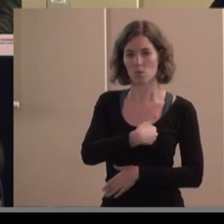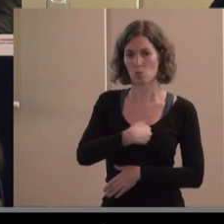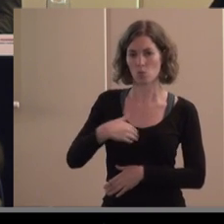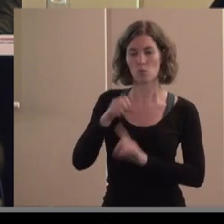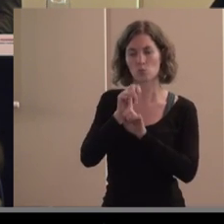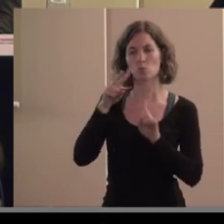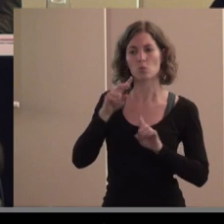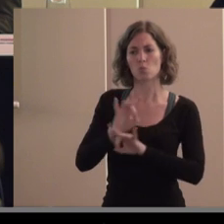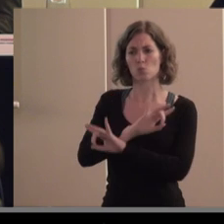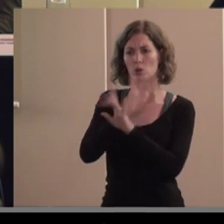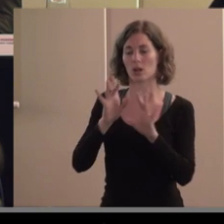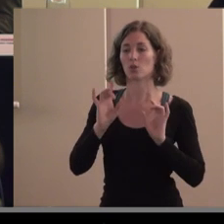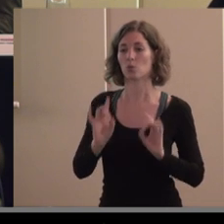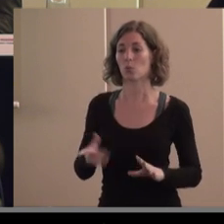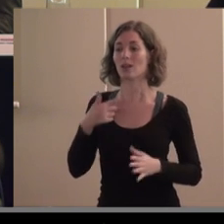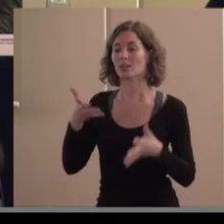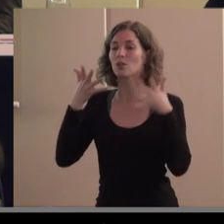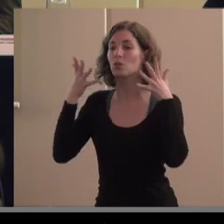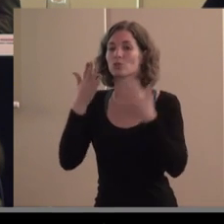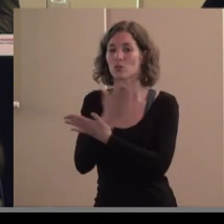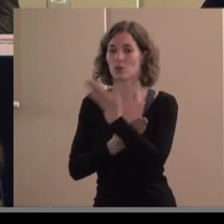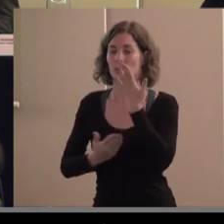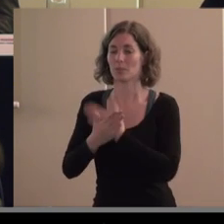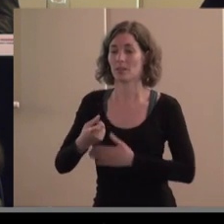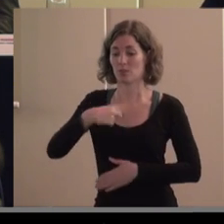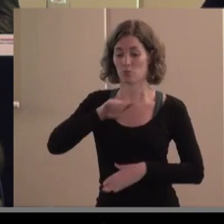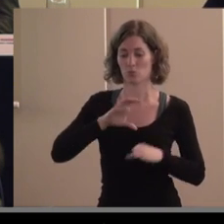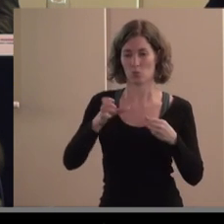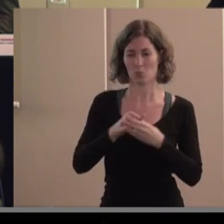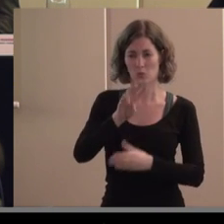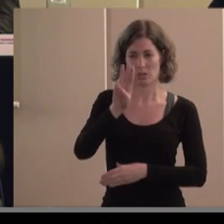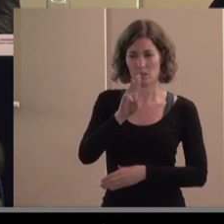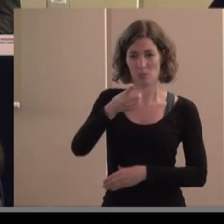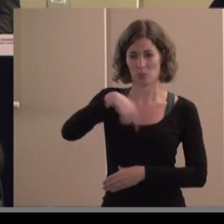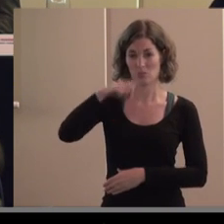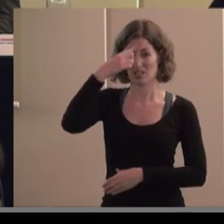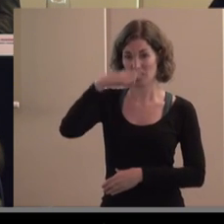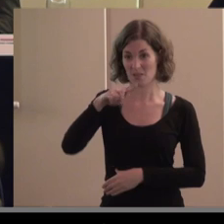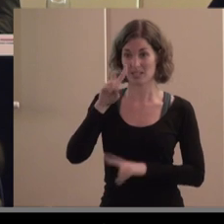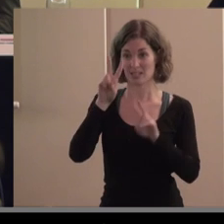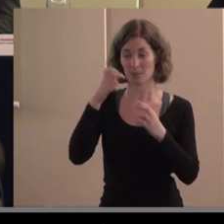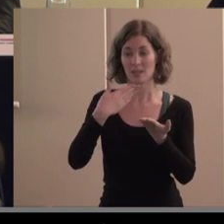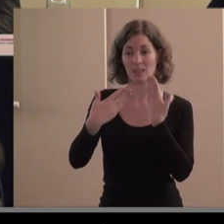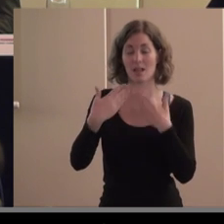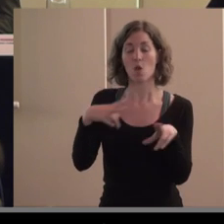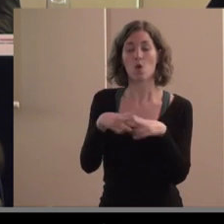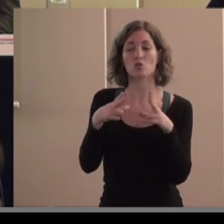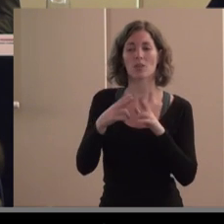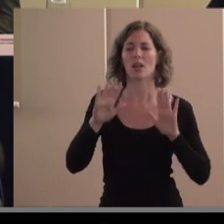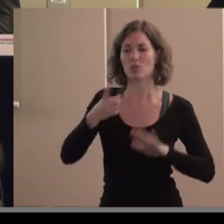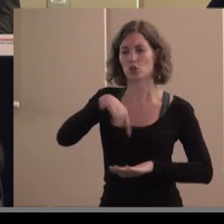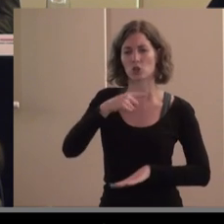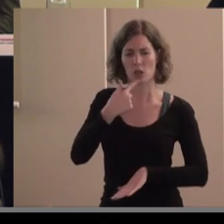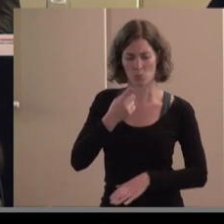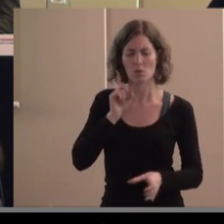el Consejo de la Discapacidad estamos en el grupo tercero ya sabéis que todas estas de las cosas del diálogo social por mucho que nos empeñemos en que queremos estar